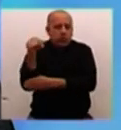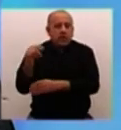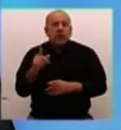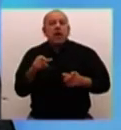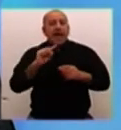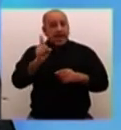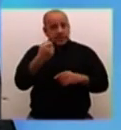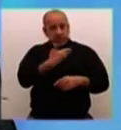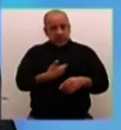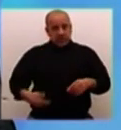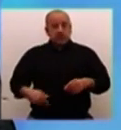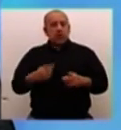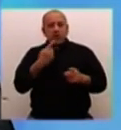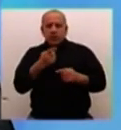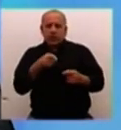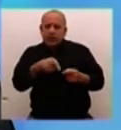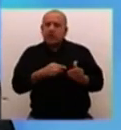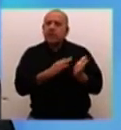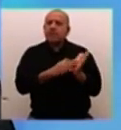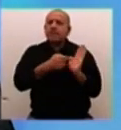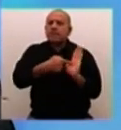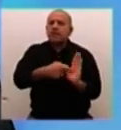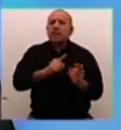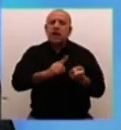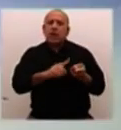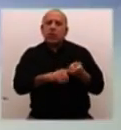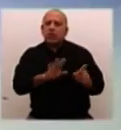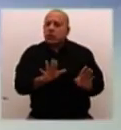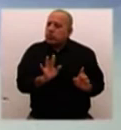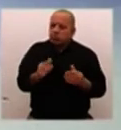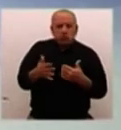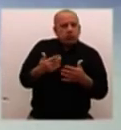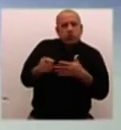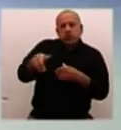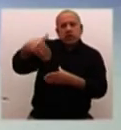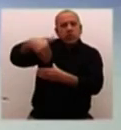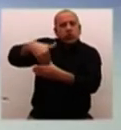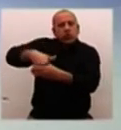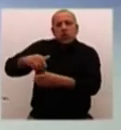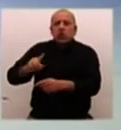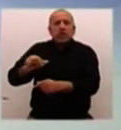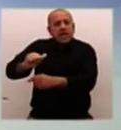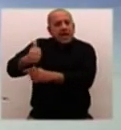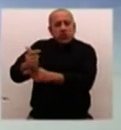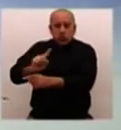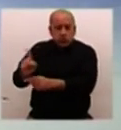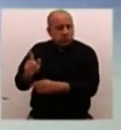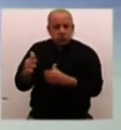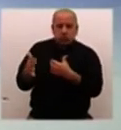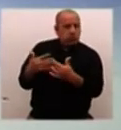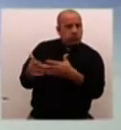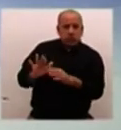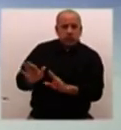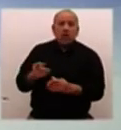él dice, este acuerdo es vigente independientemente del plebiscito. Esto no lo acepta Uribe, pero es un tema que va a estar en la discusión,